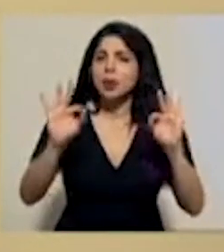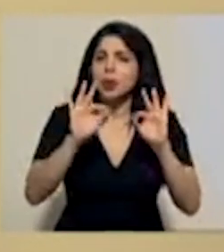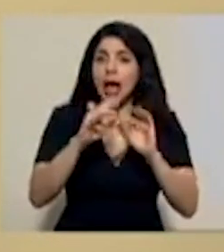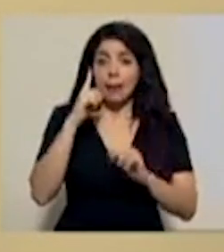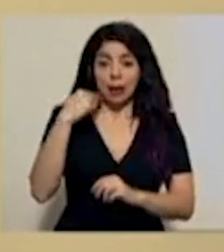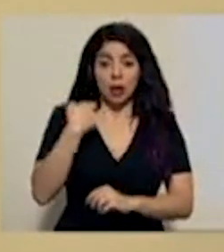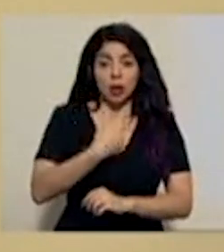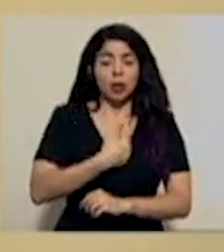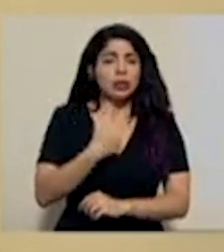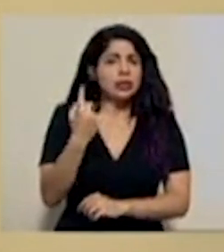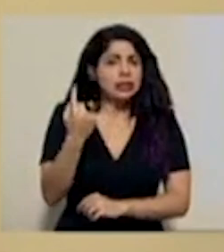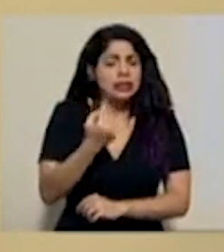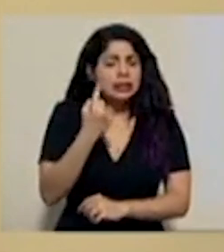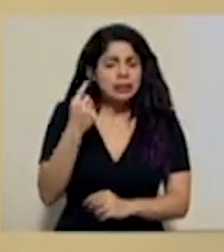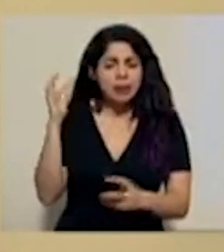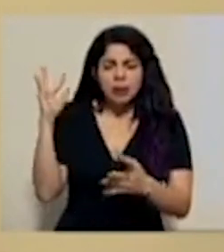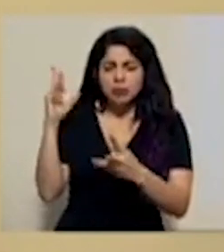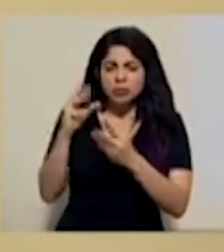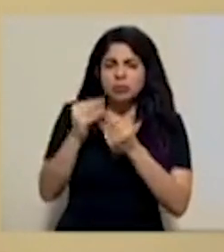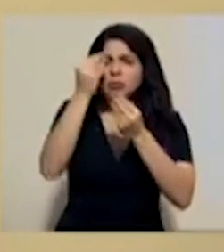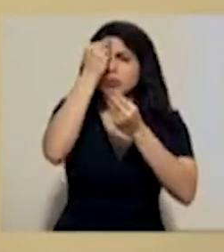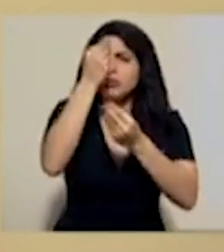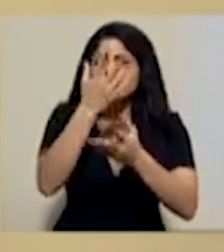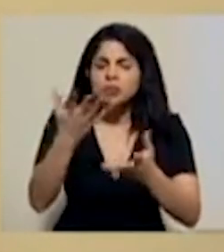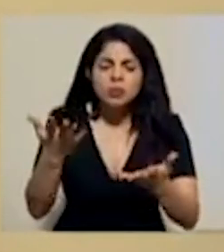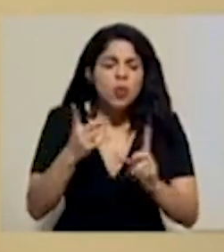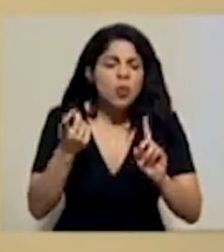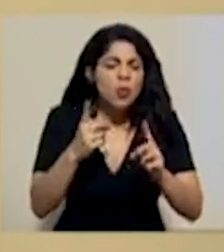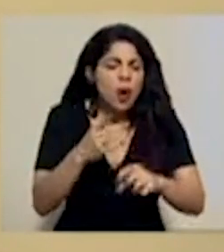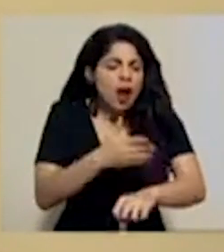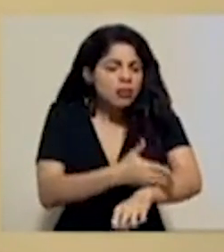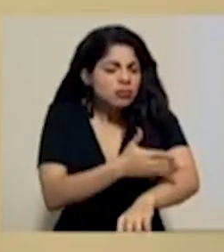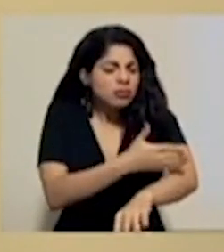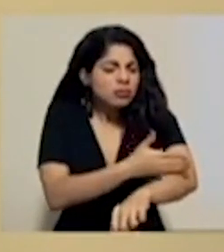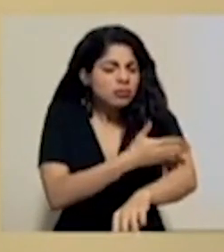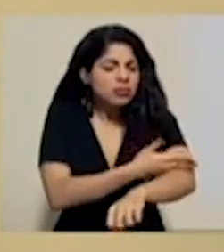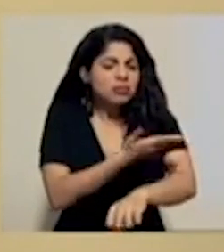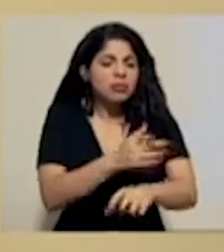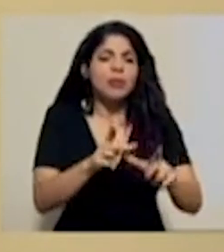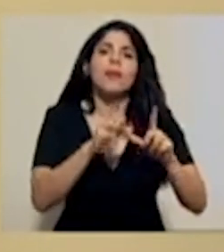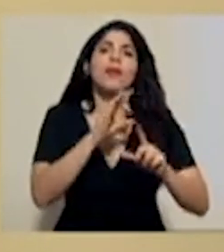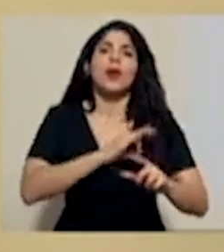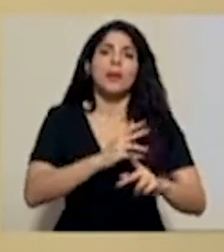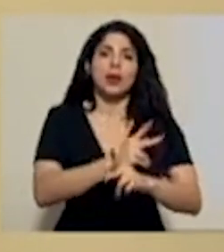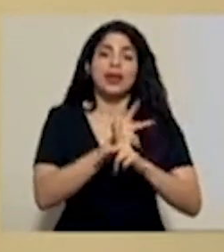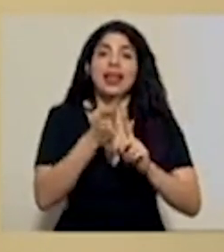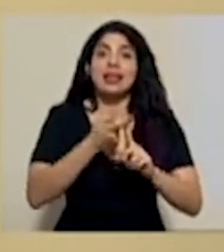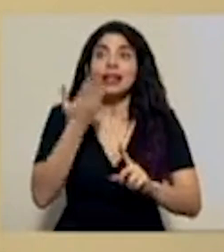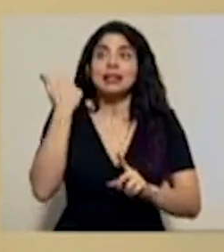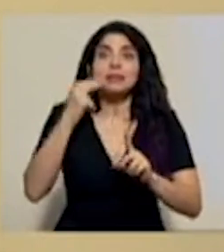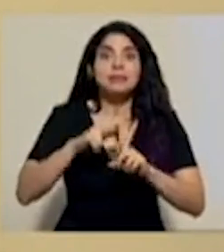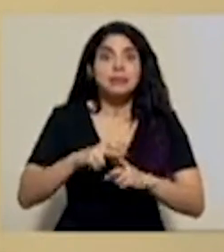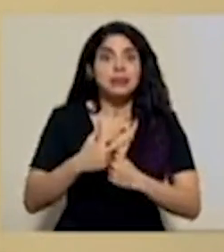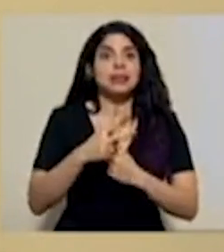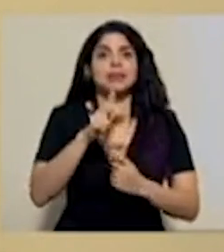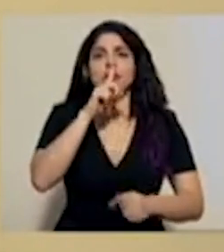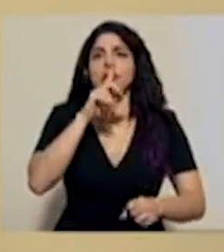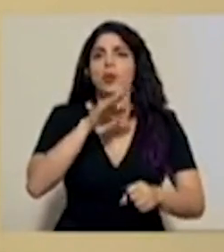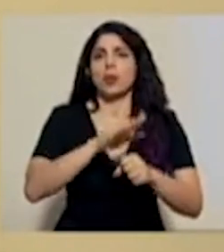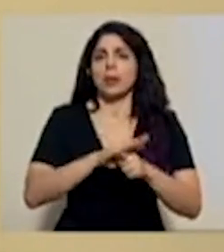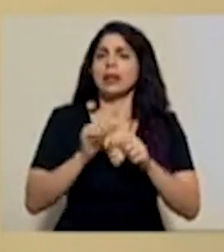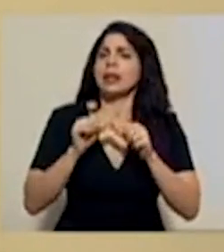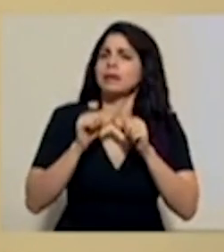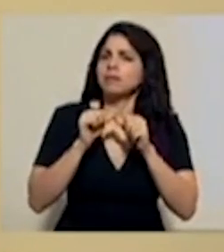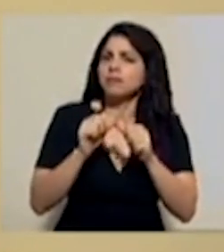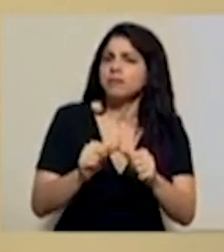nosotros siempre rendir cuentas sobre los avances con Proteger. Nos hemos comprometido desde el primer momento a ser constantes en la